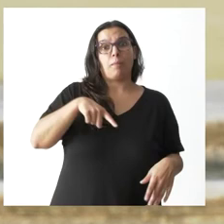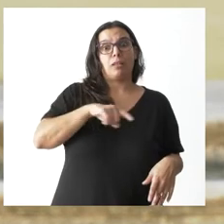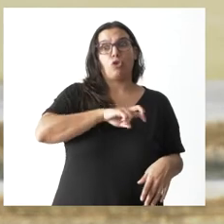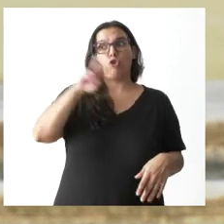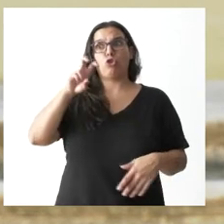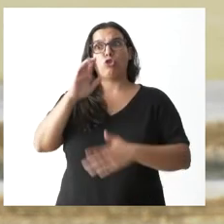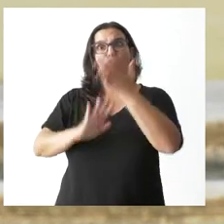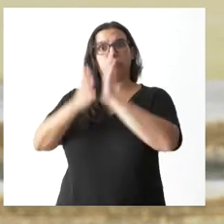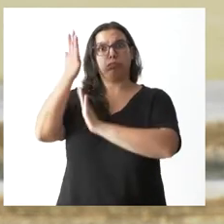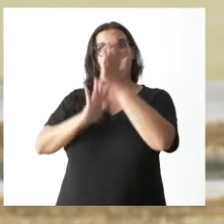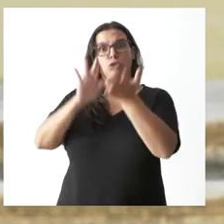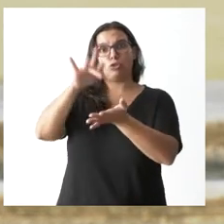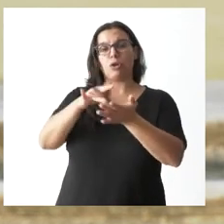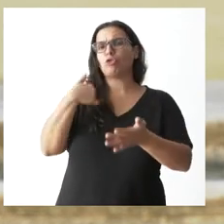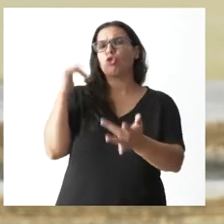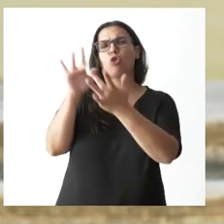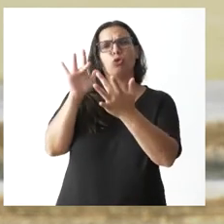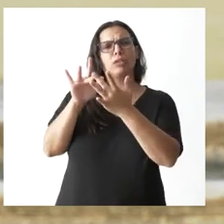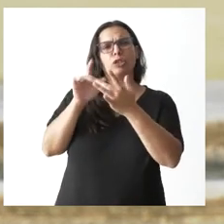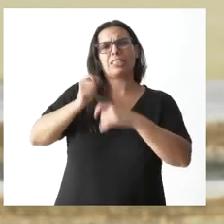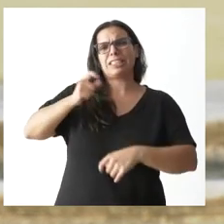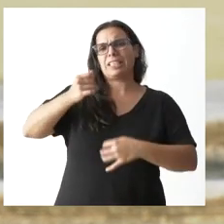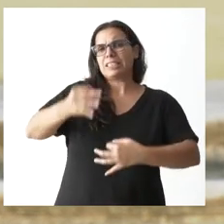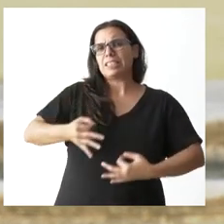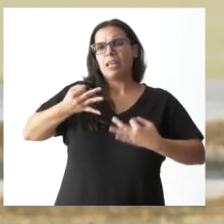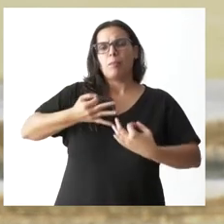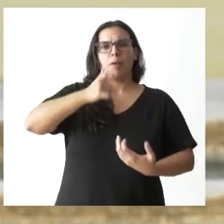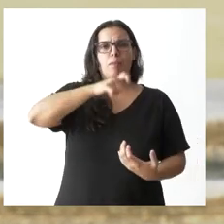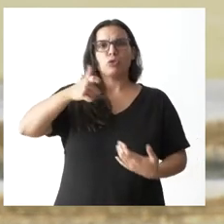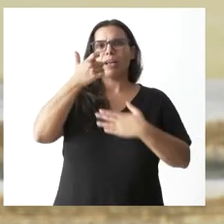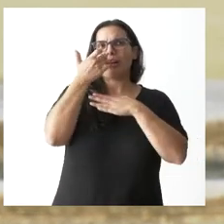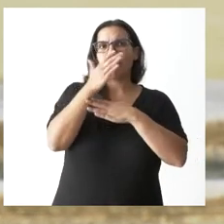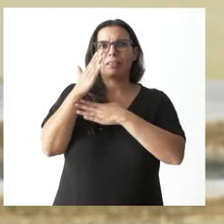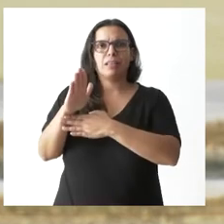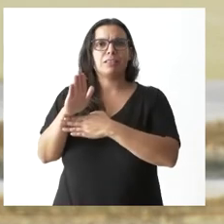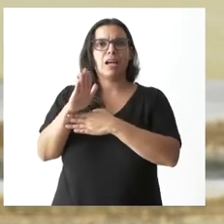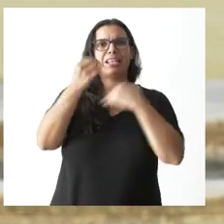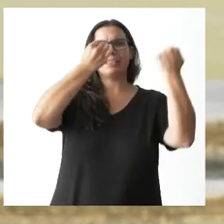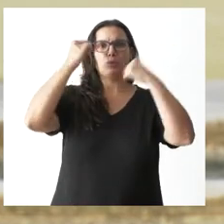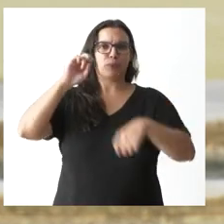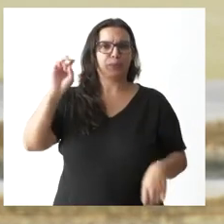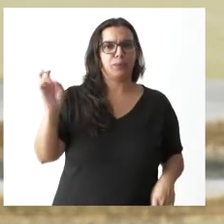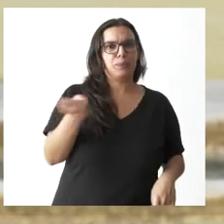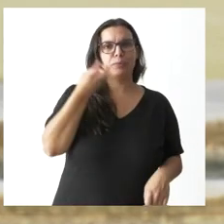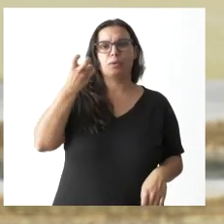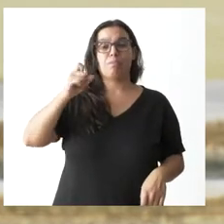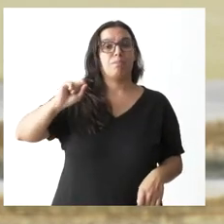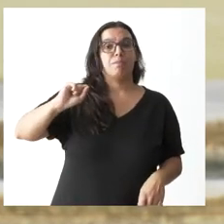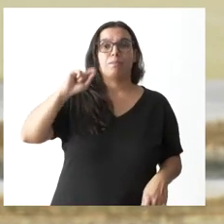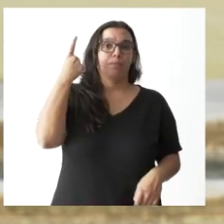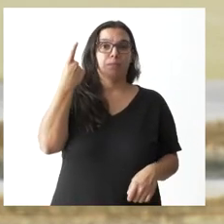he estado en permanente contacto con representantes de distintas instituciones fundamentalmente